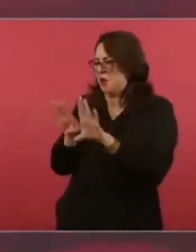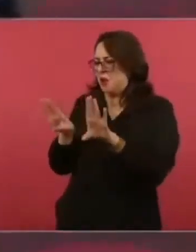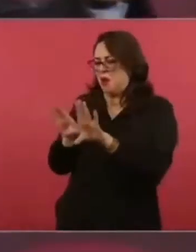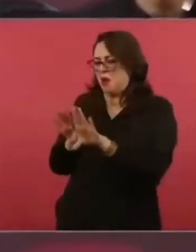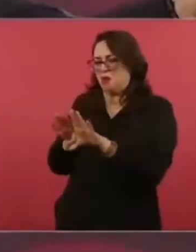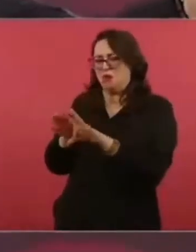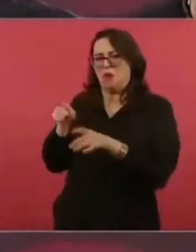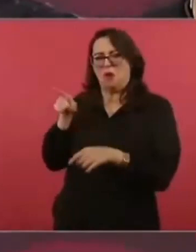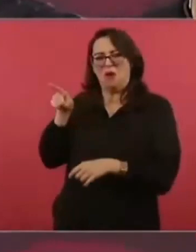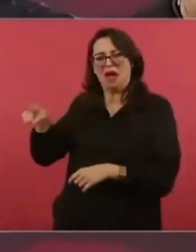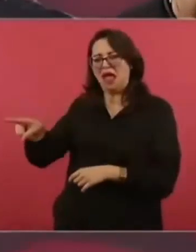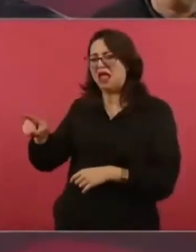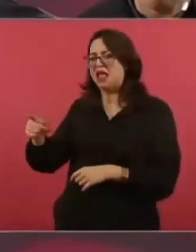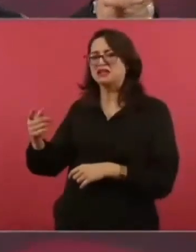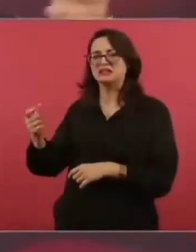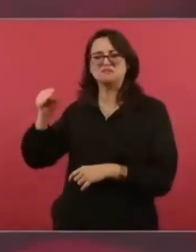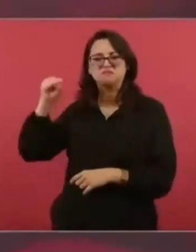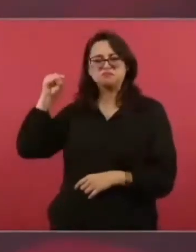un comunista?